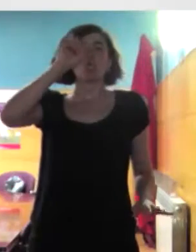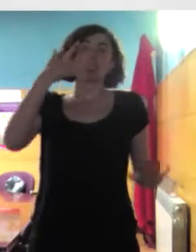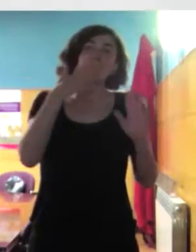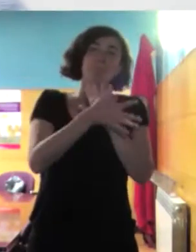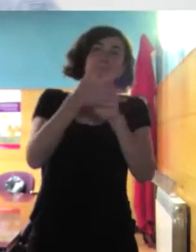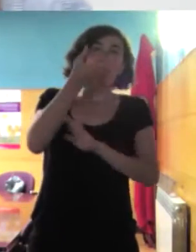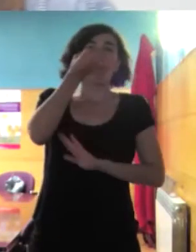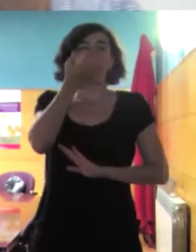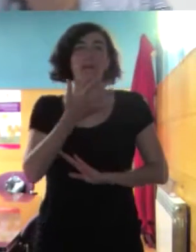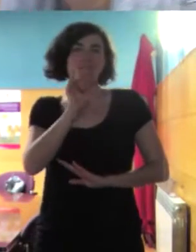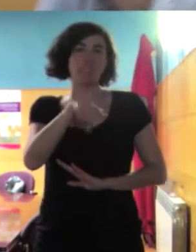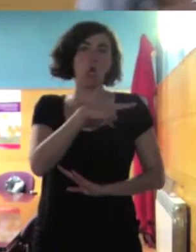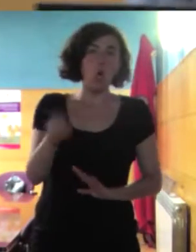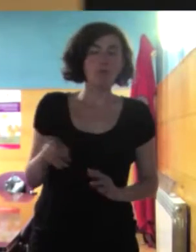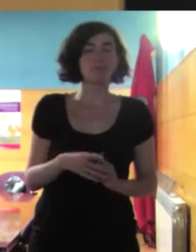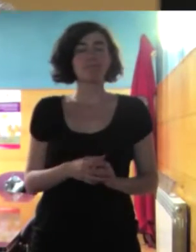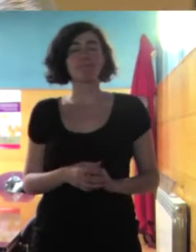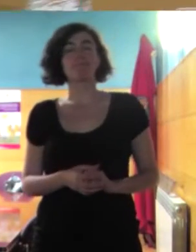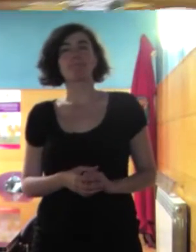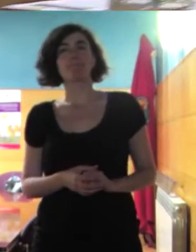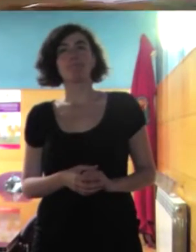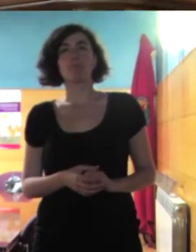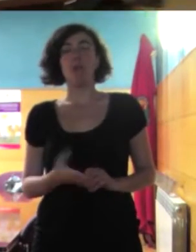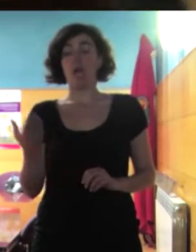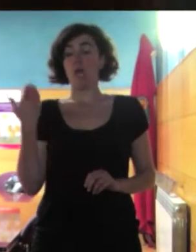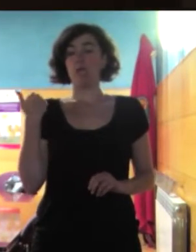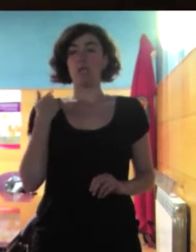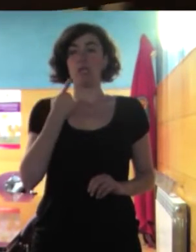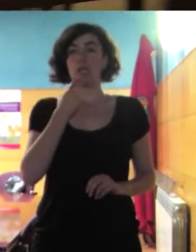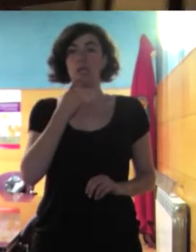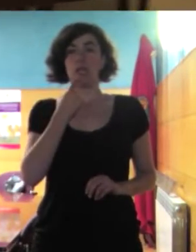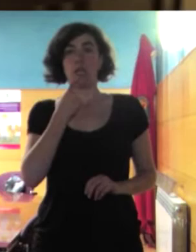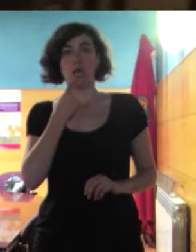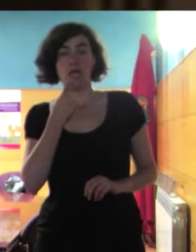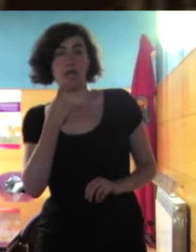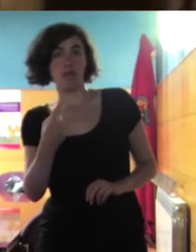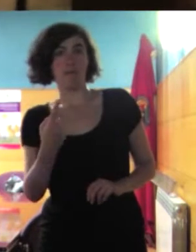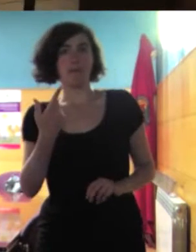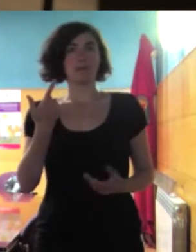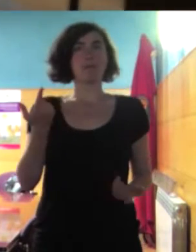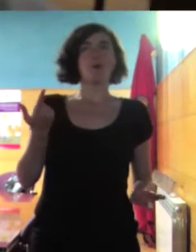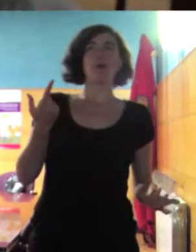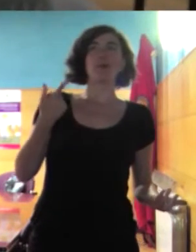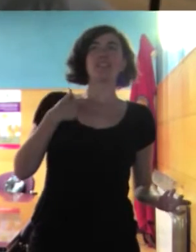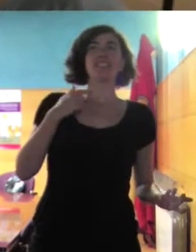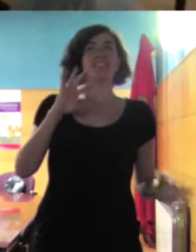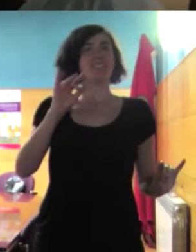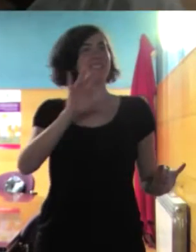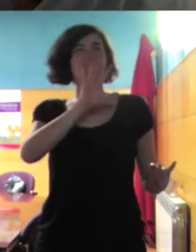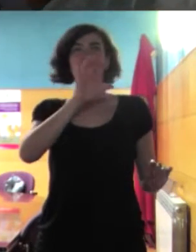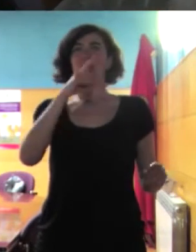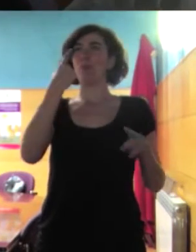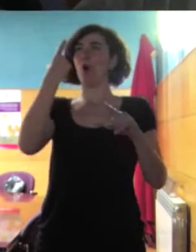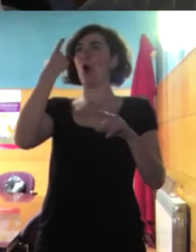entiende lo que a ver yo creo que va un poco lo que antes has comentado del relativismo cultural el no decir todo sí, sí, sí